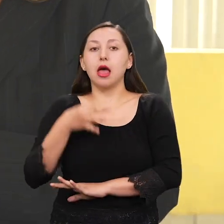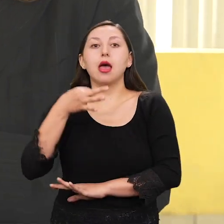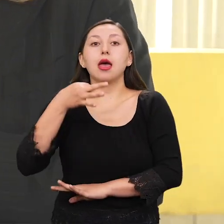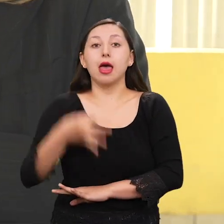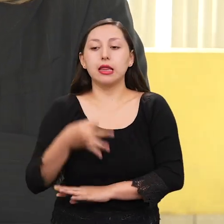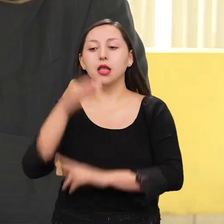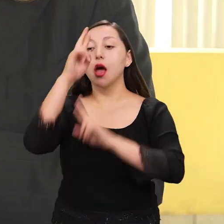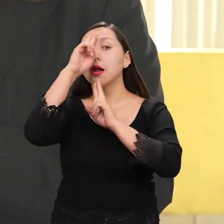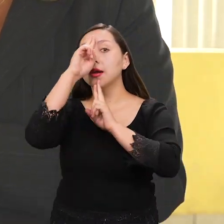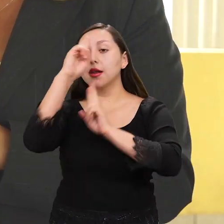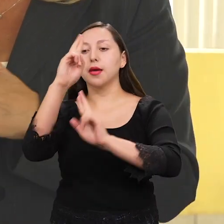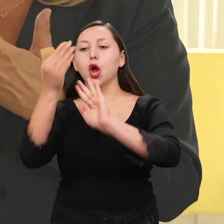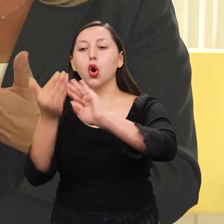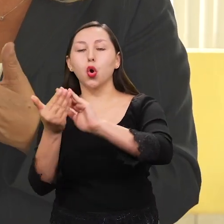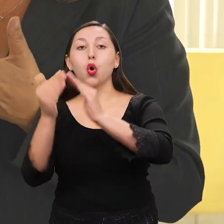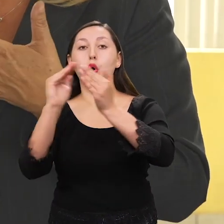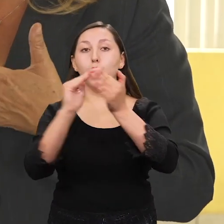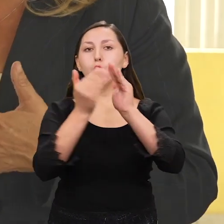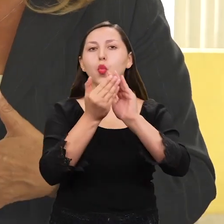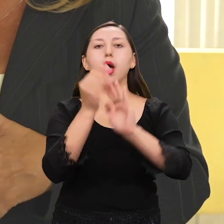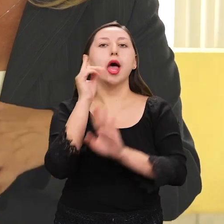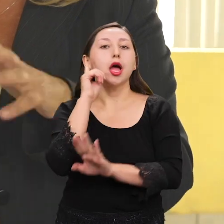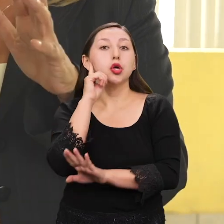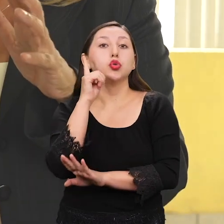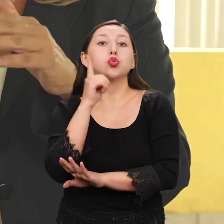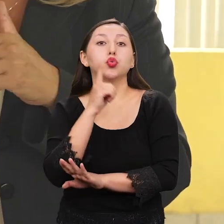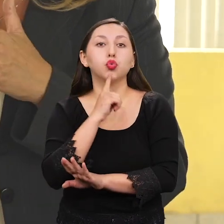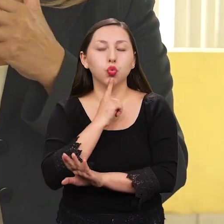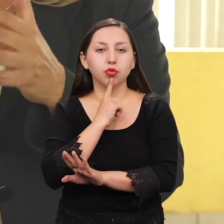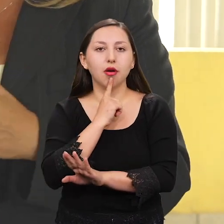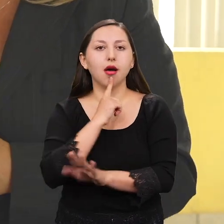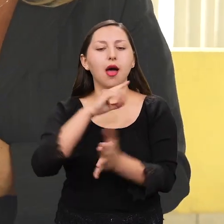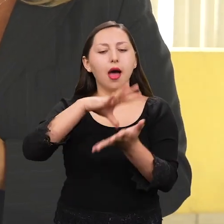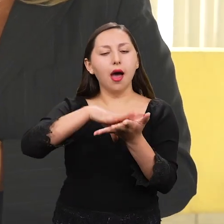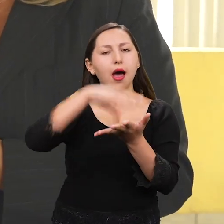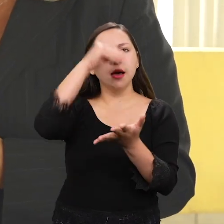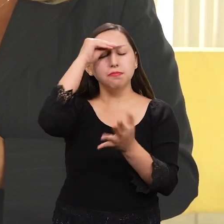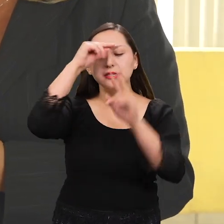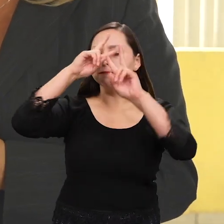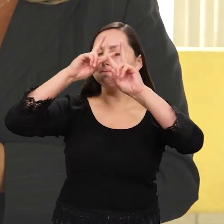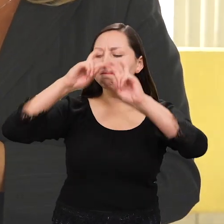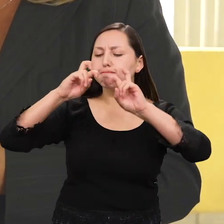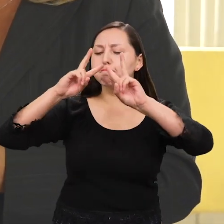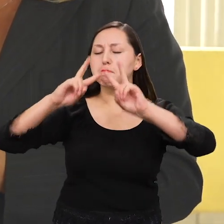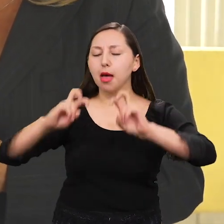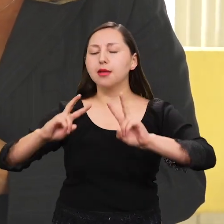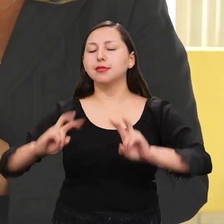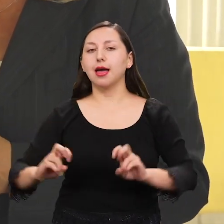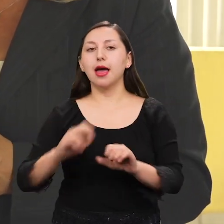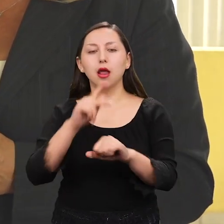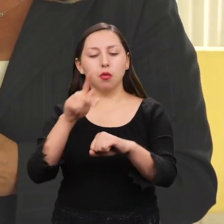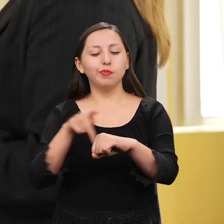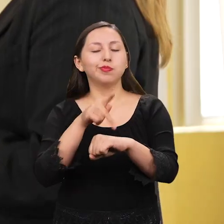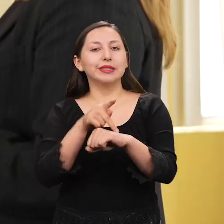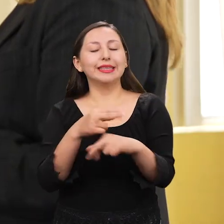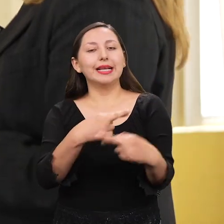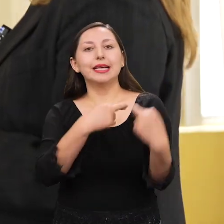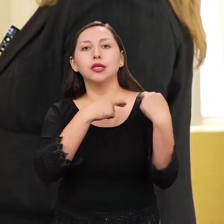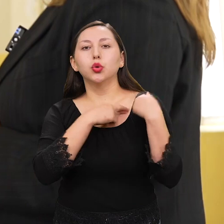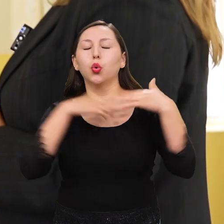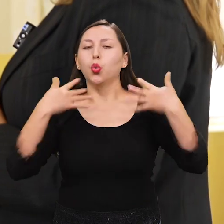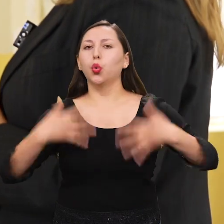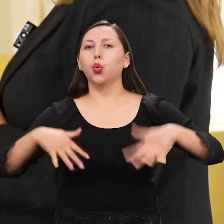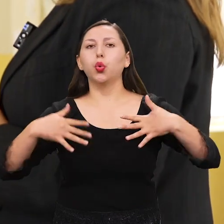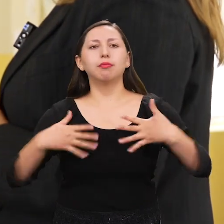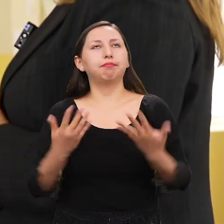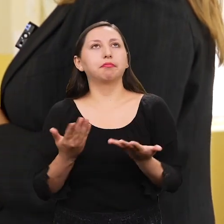con mucho respeto a la comunidad y siempre ser capacitada todo el tiempo. Es una profesión de mucha responsabilidad. ¿Y qué